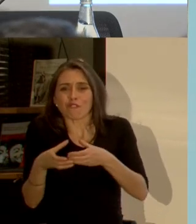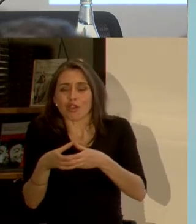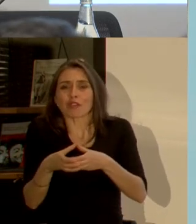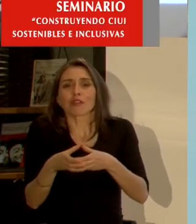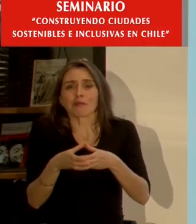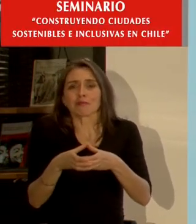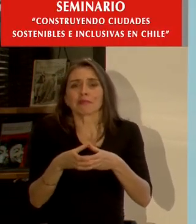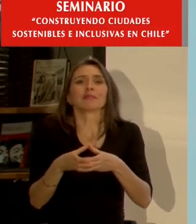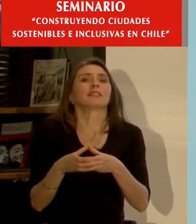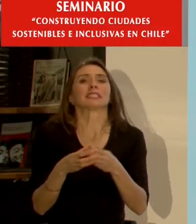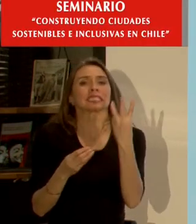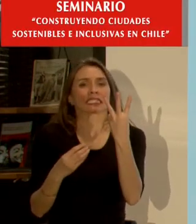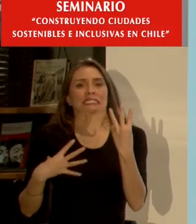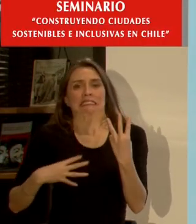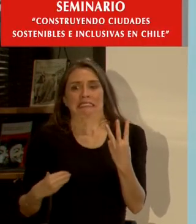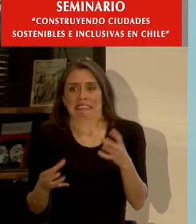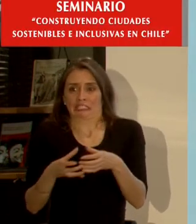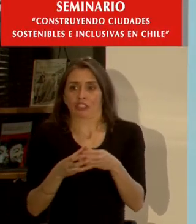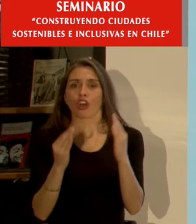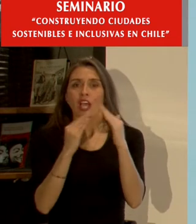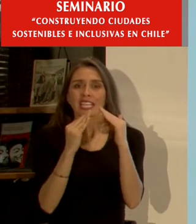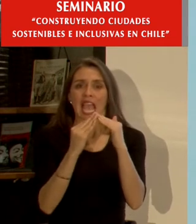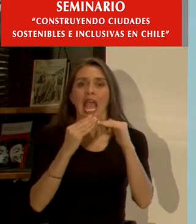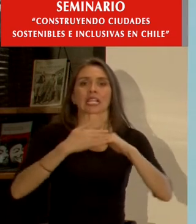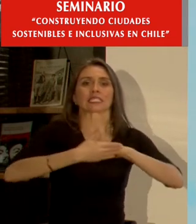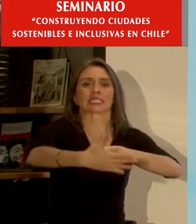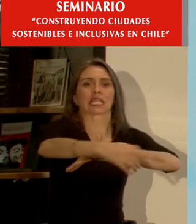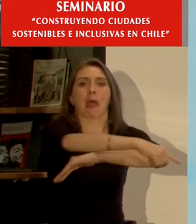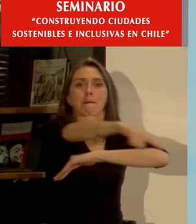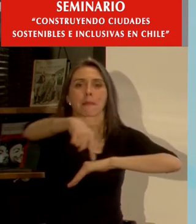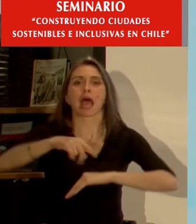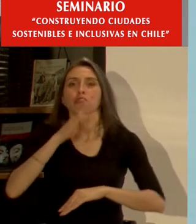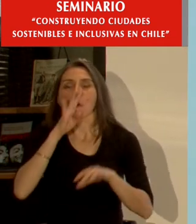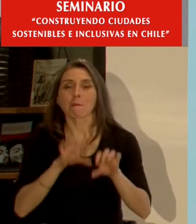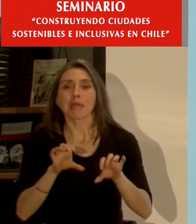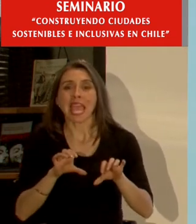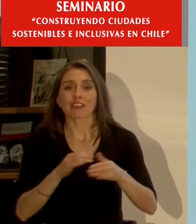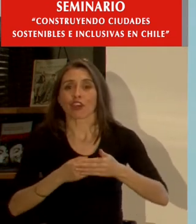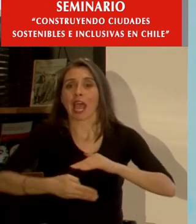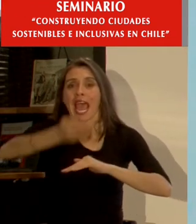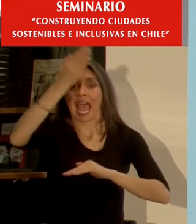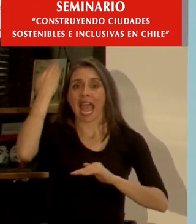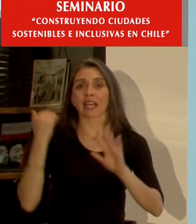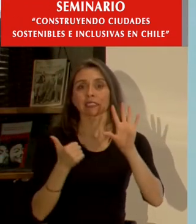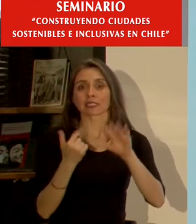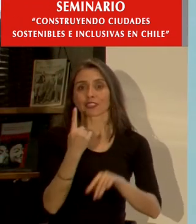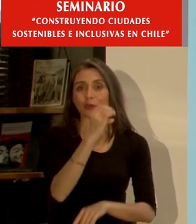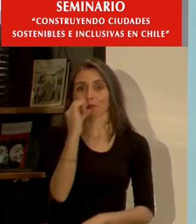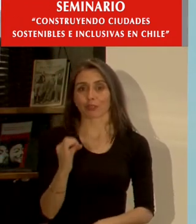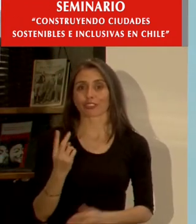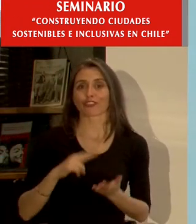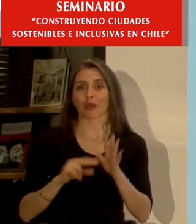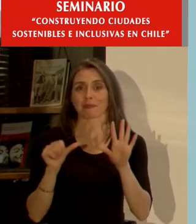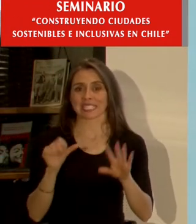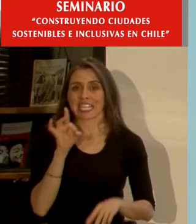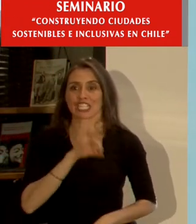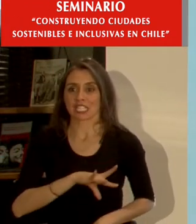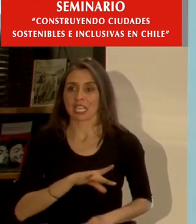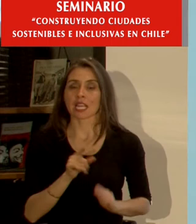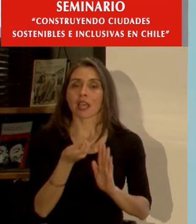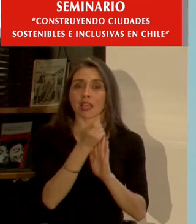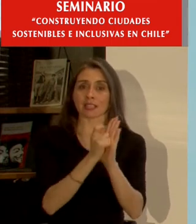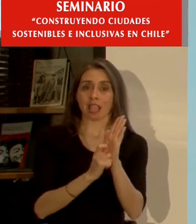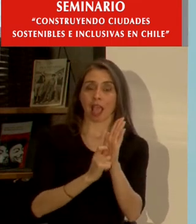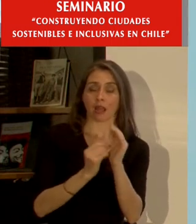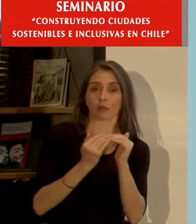padre madre tres hijos casa con patio perro era un 61% desde 2006 la previsión que vaya un